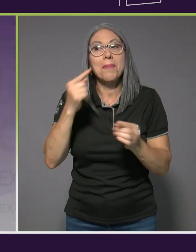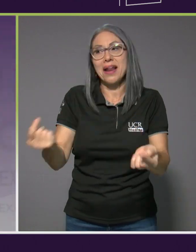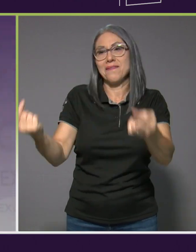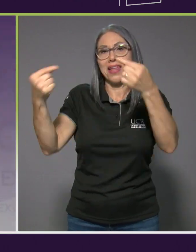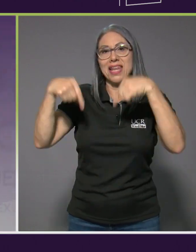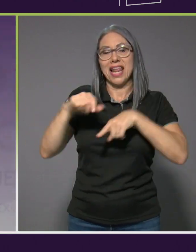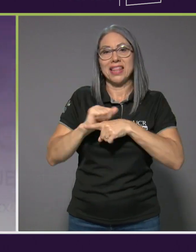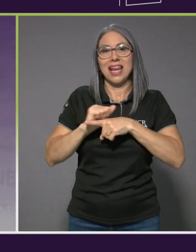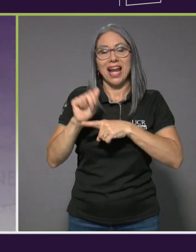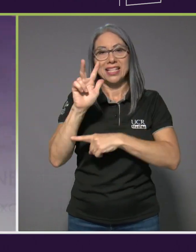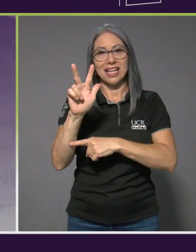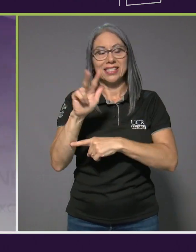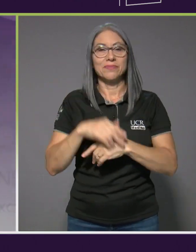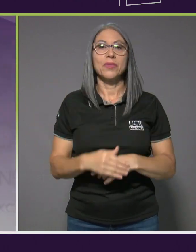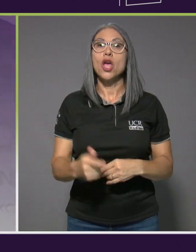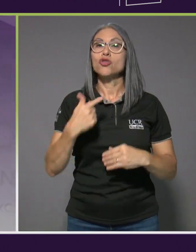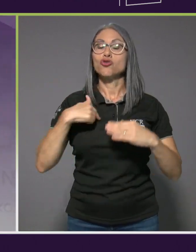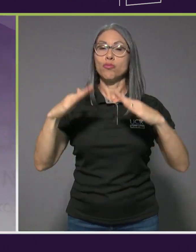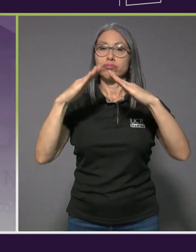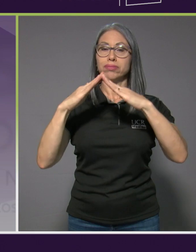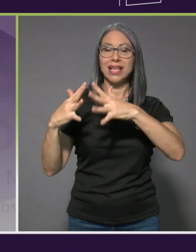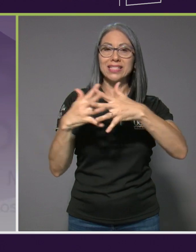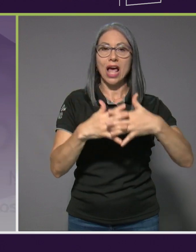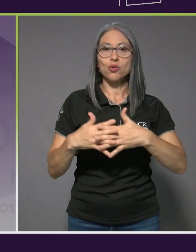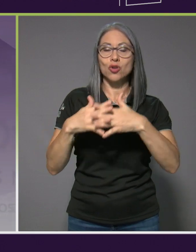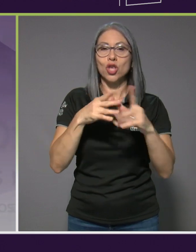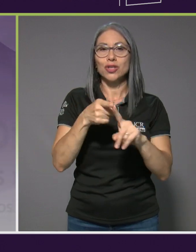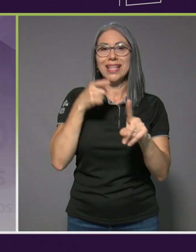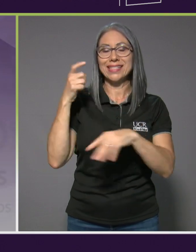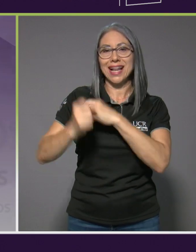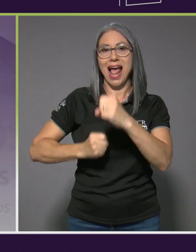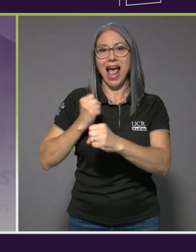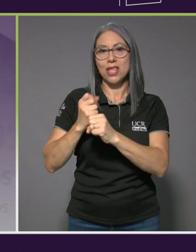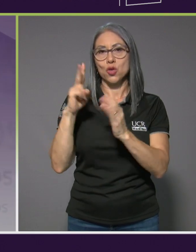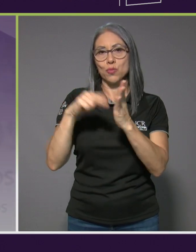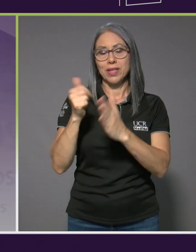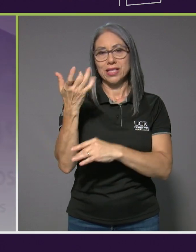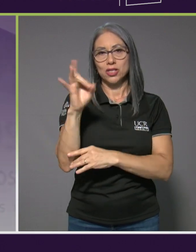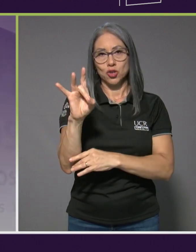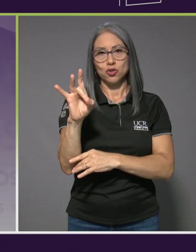Yo vivo en Estados Unidos desde el 2018.